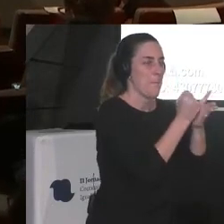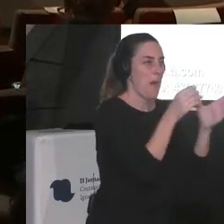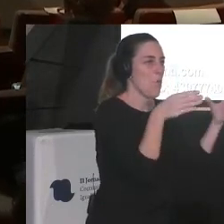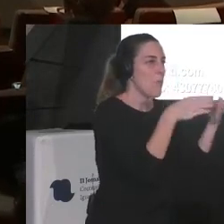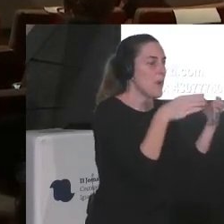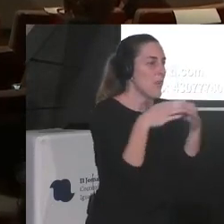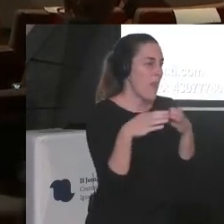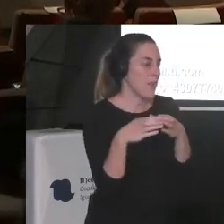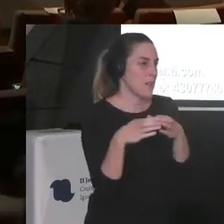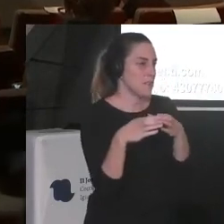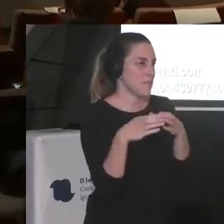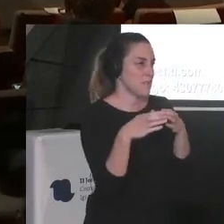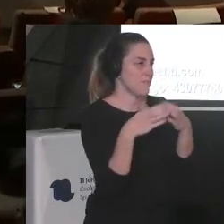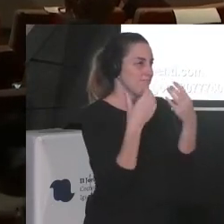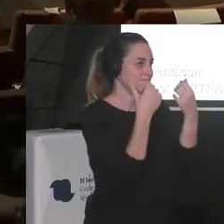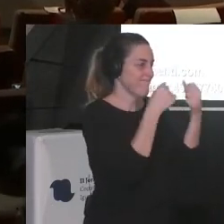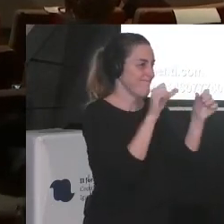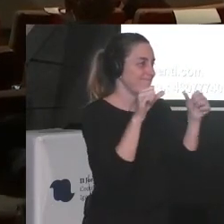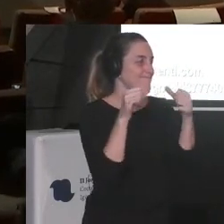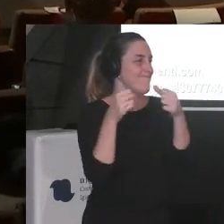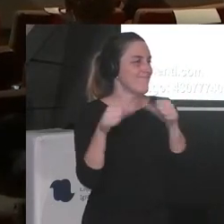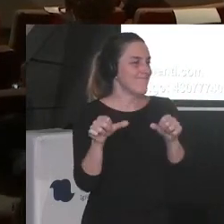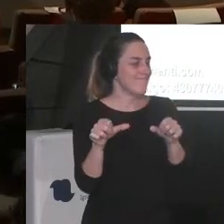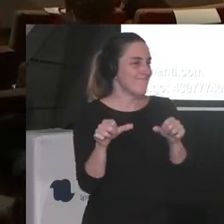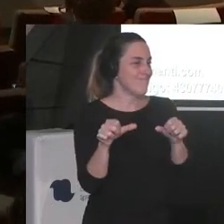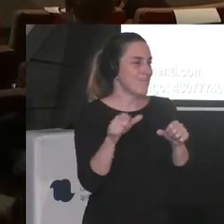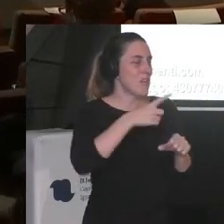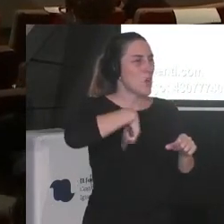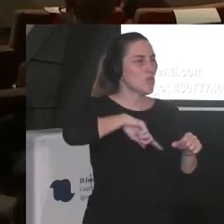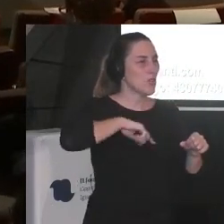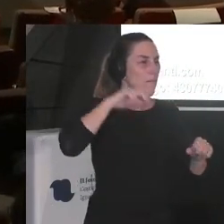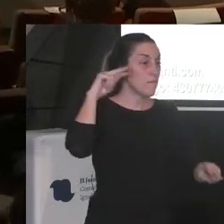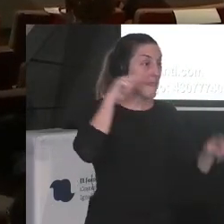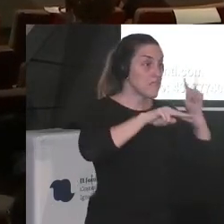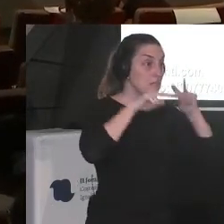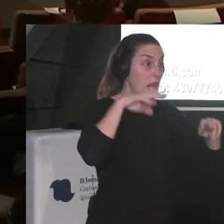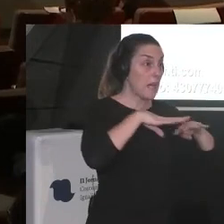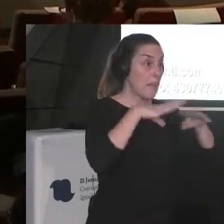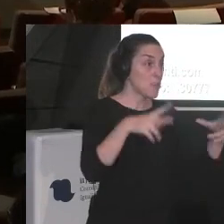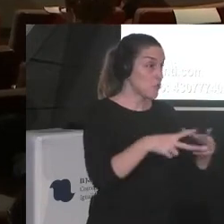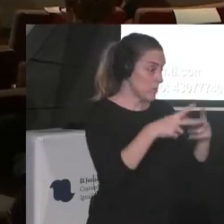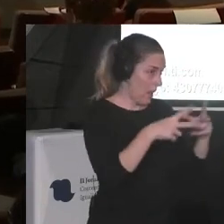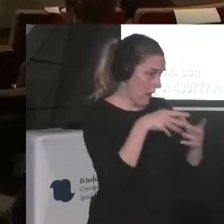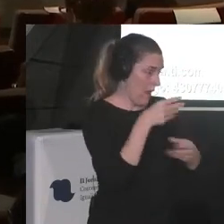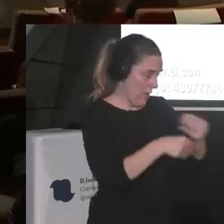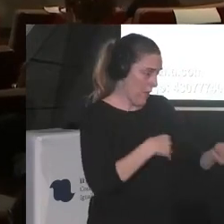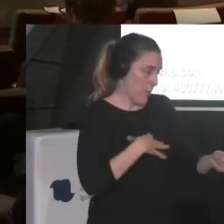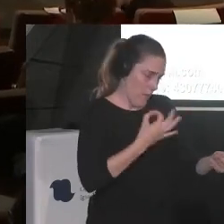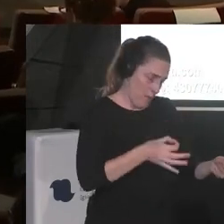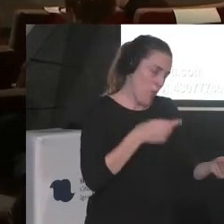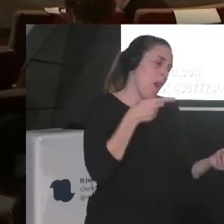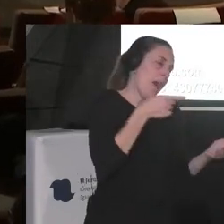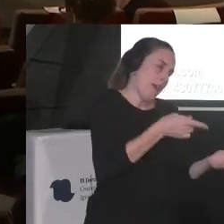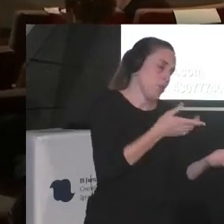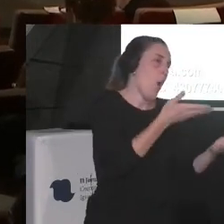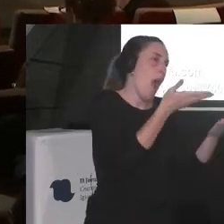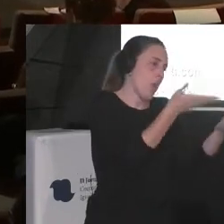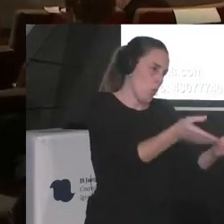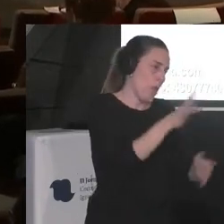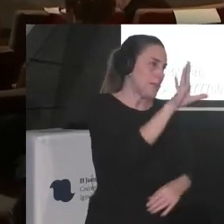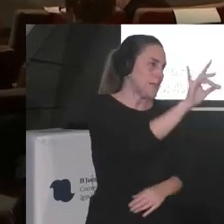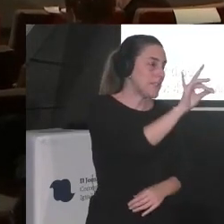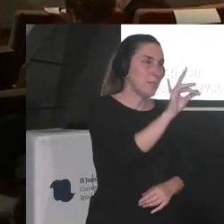comunidades que podríamos hacer además de visibilizarlo en las redes sociales que es algo que realmente ayuda